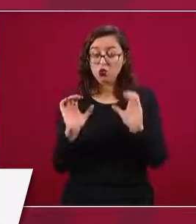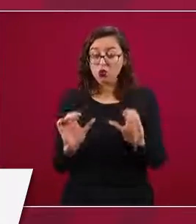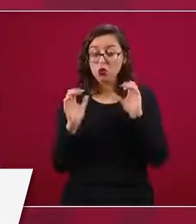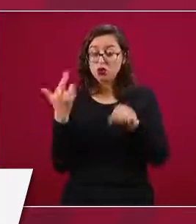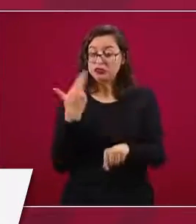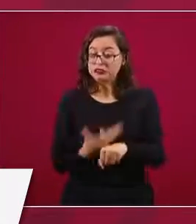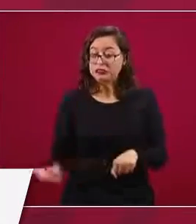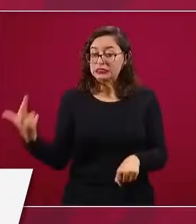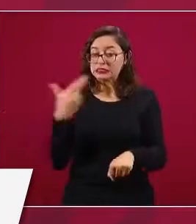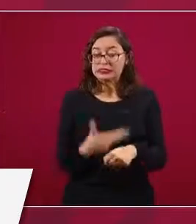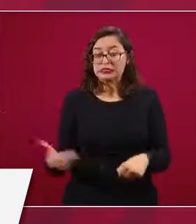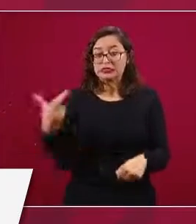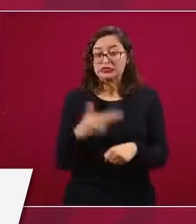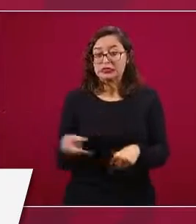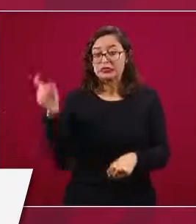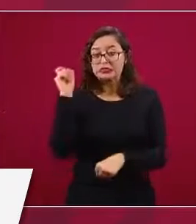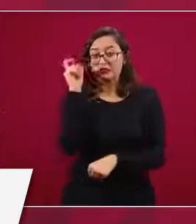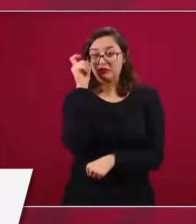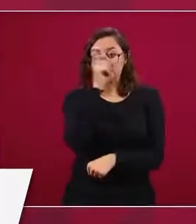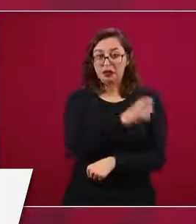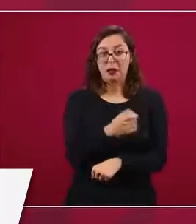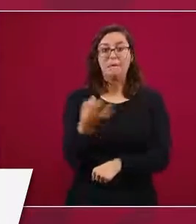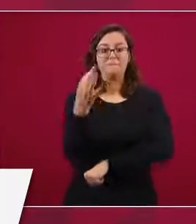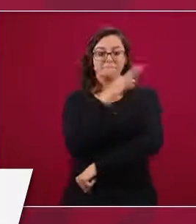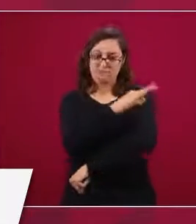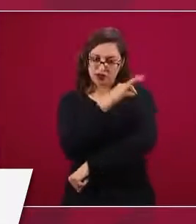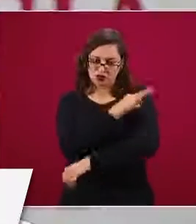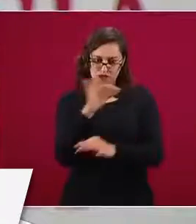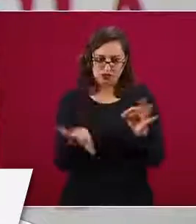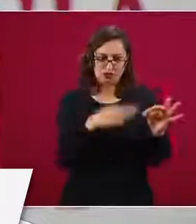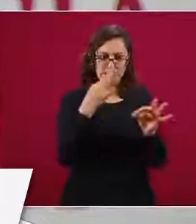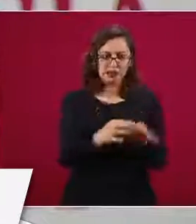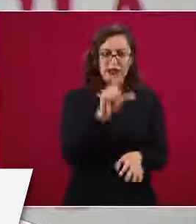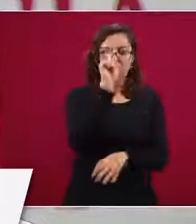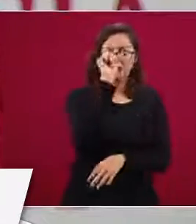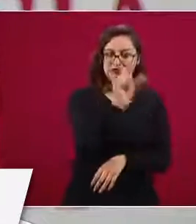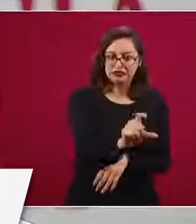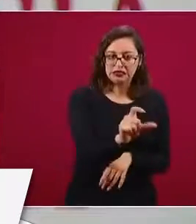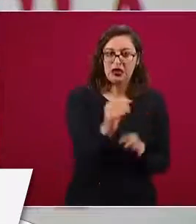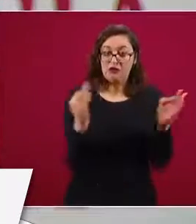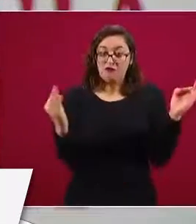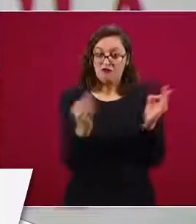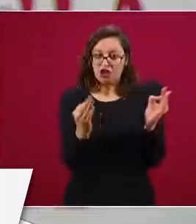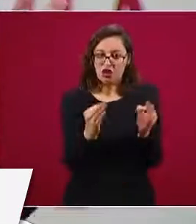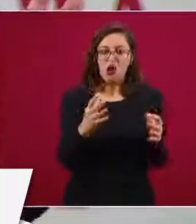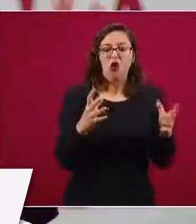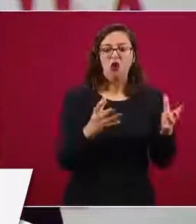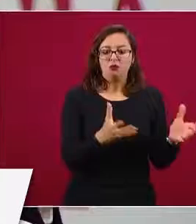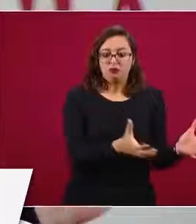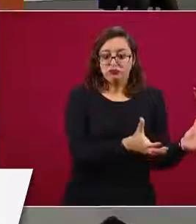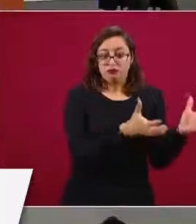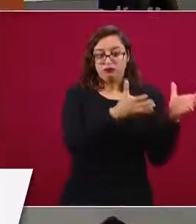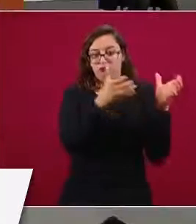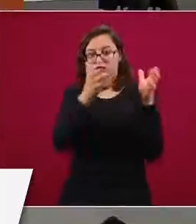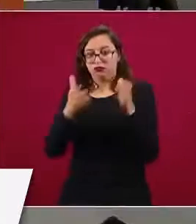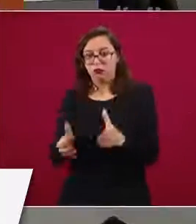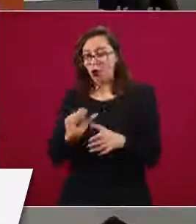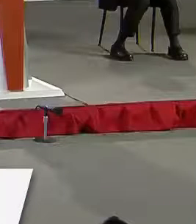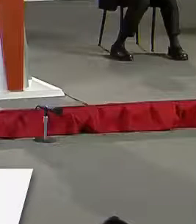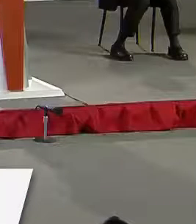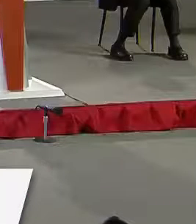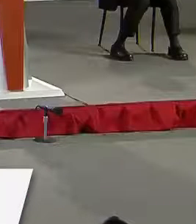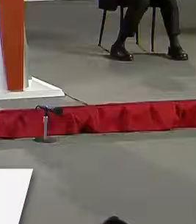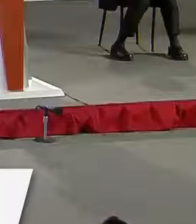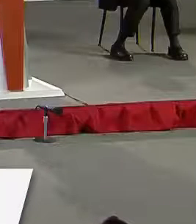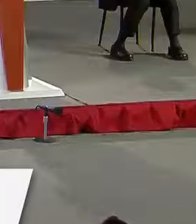para integrar la vacuna, transportarla, luego la red de frío, los cuidados que hay que tener. Como ustedes saben, hay que mandarlo de